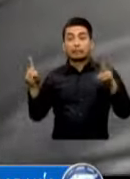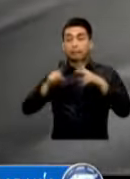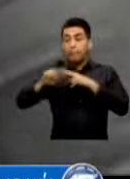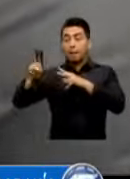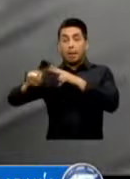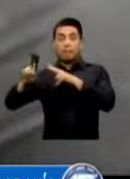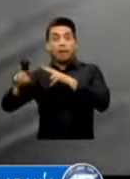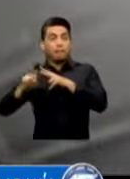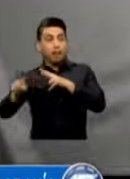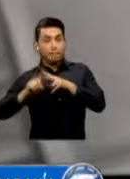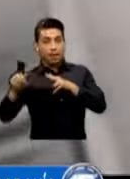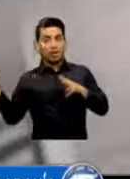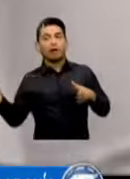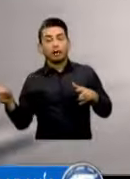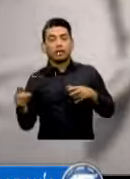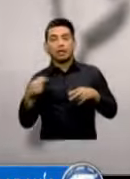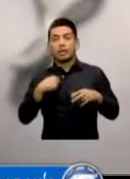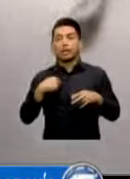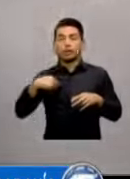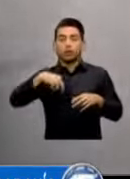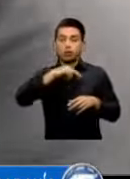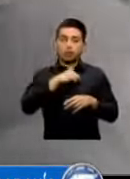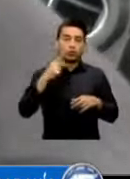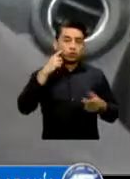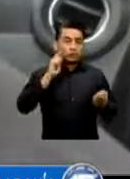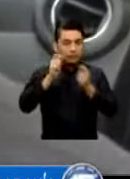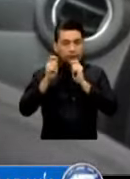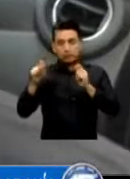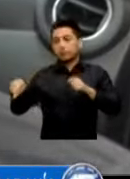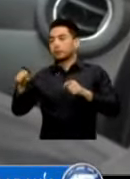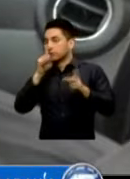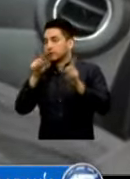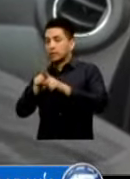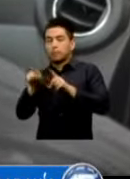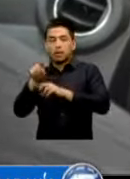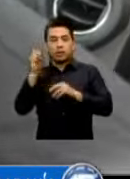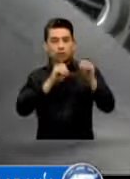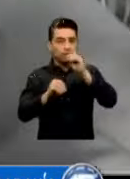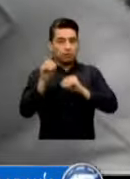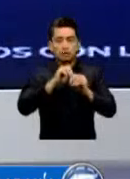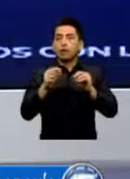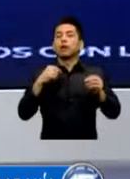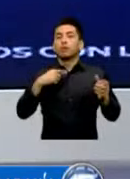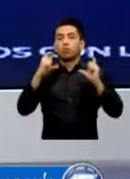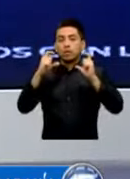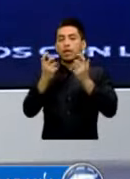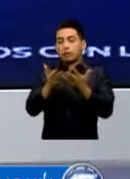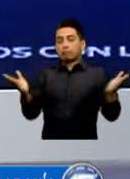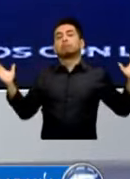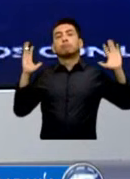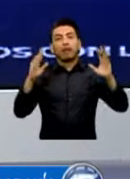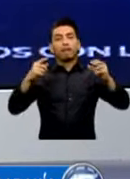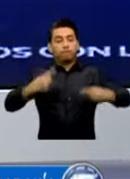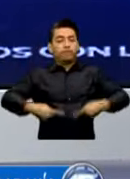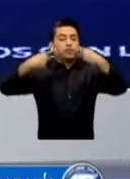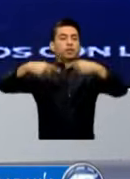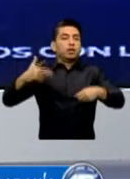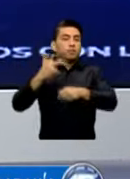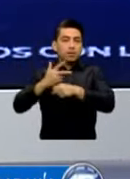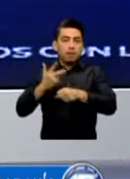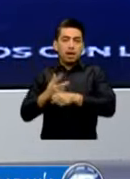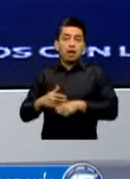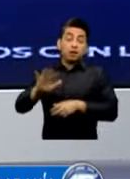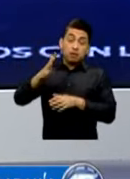mes más Su régimen Y nosotros Lo modificamos Y lo actualizamos Y nos ha dado Muy buenos resultados Más de 50 Pandilleros